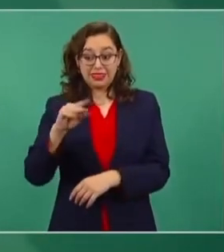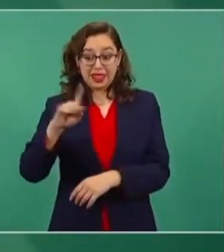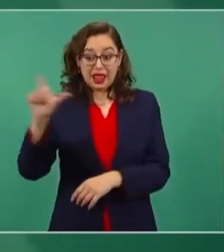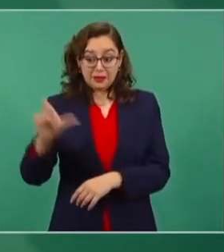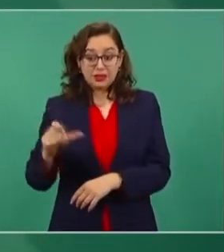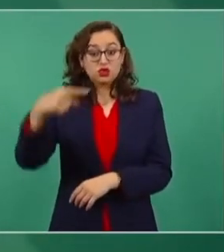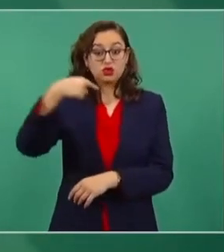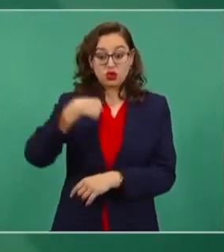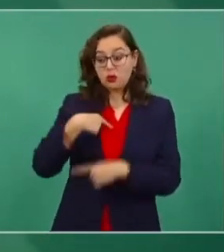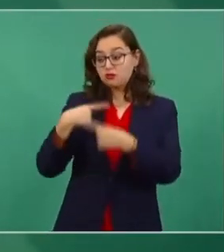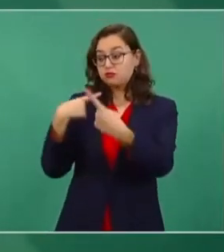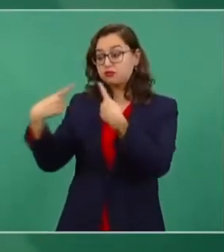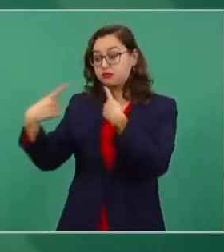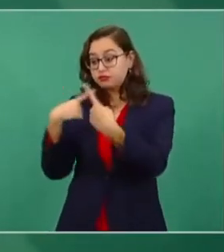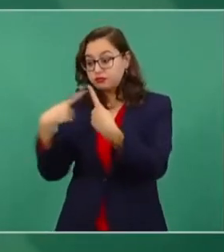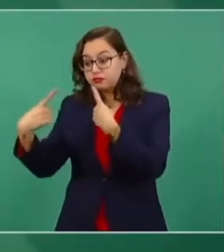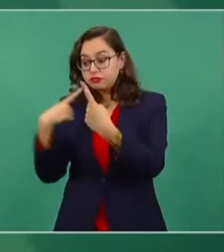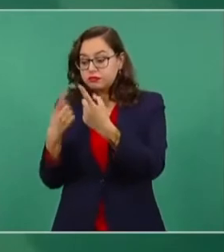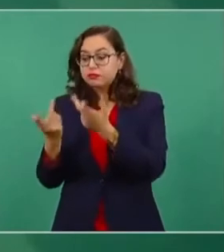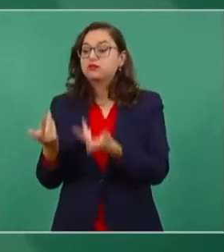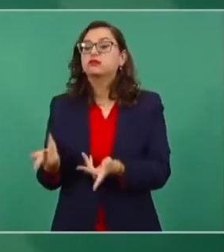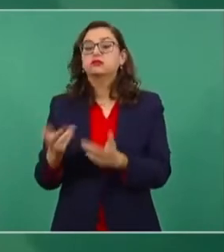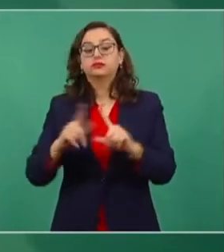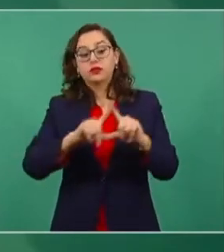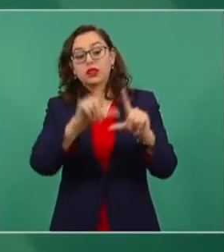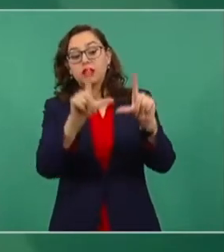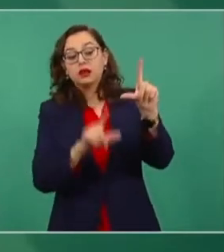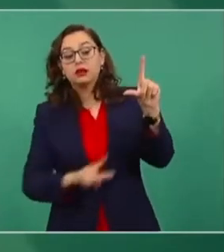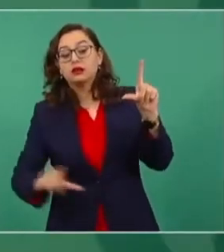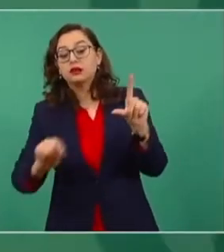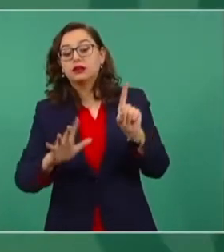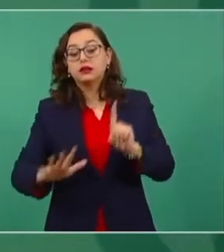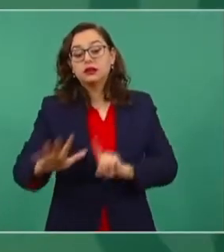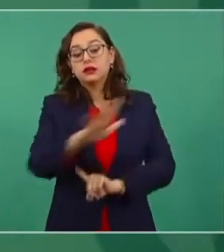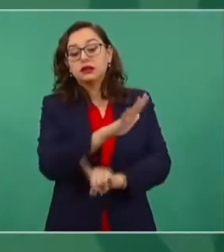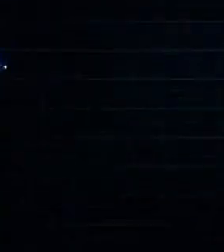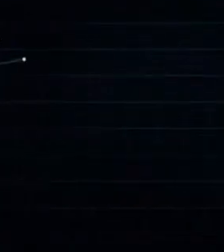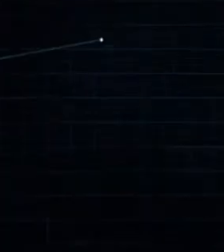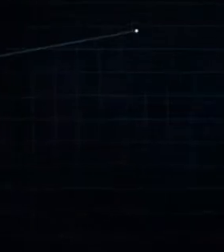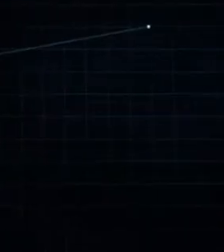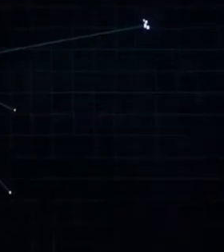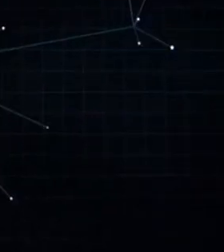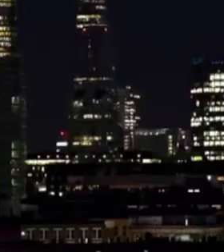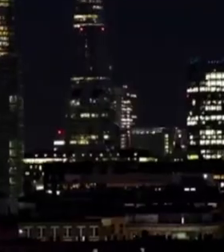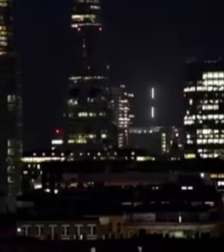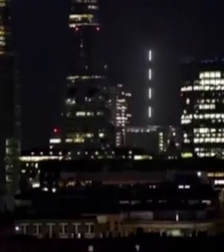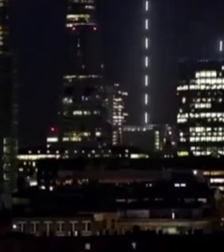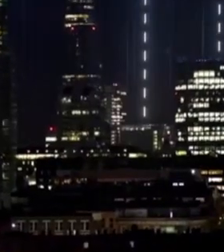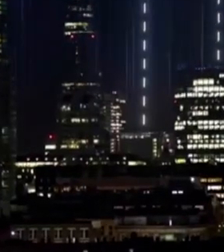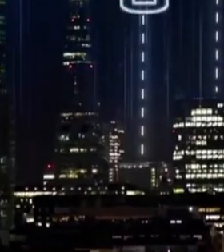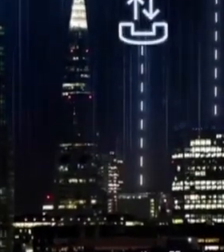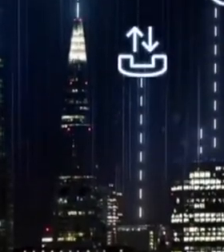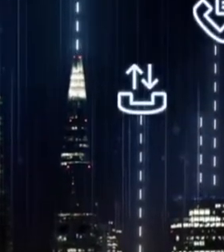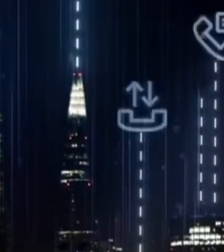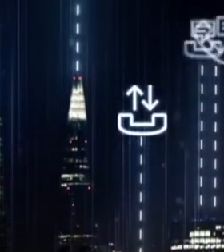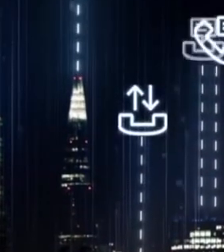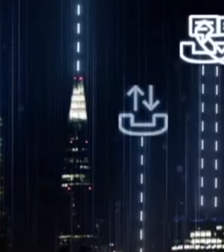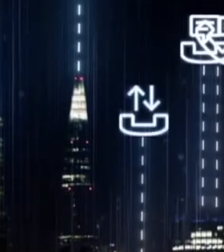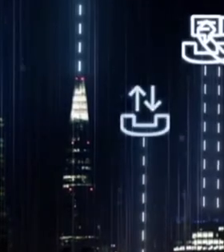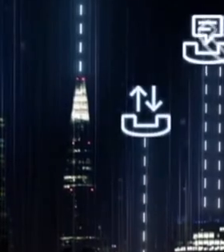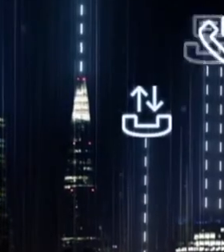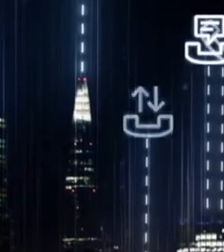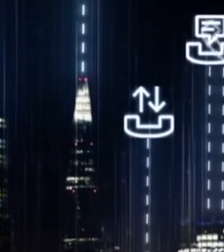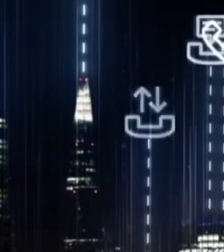que lo que está en juego en este caso es definir si el Estado se hace cargo de la empresa o se busca que haya compromisos en